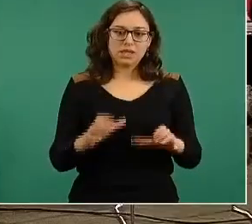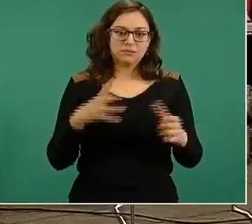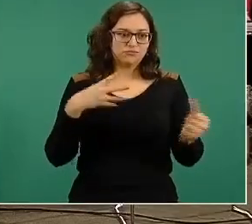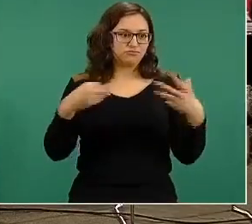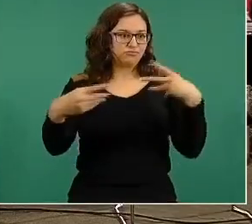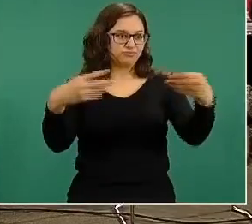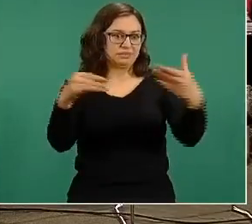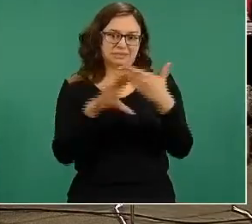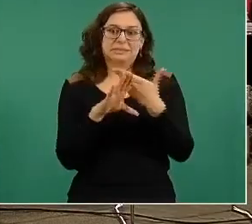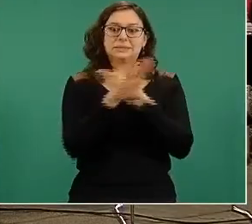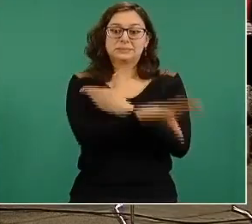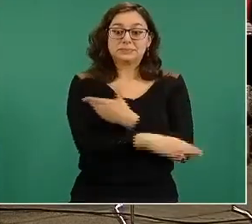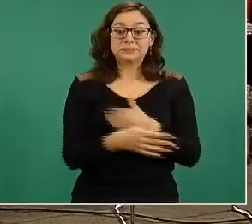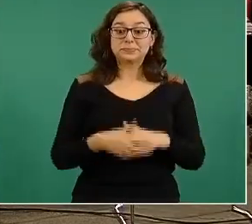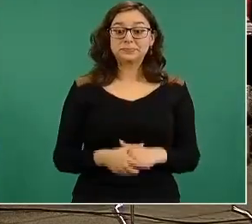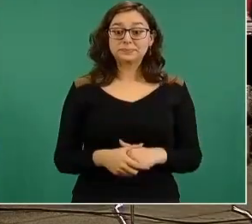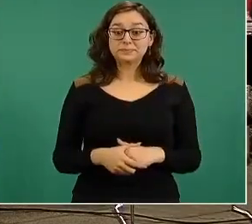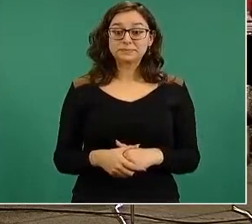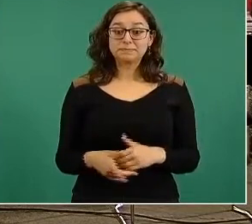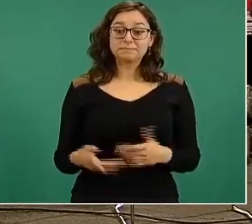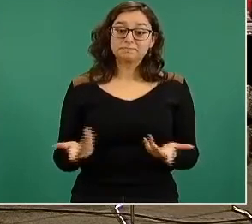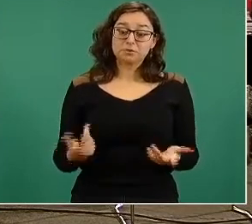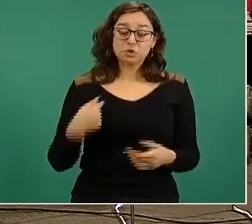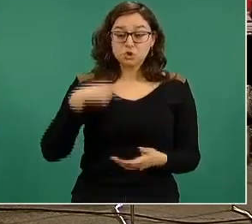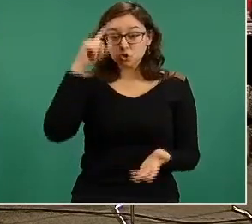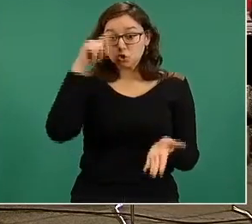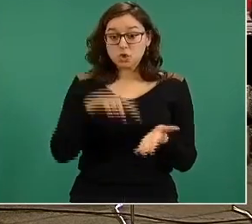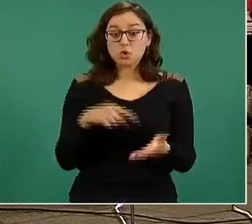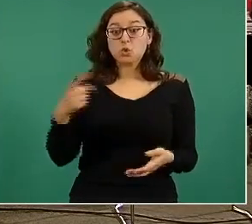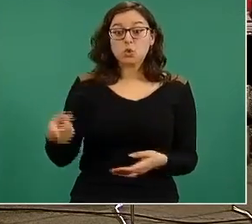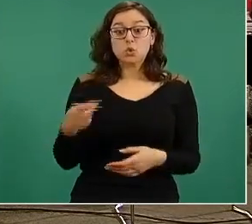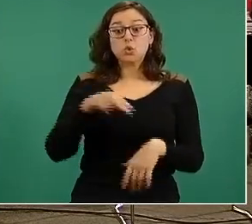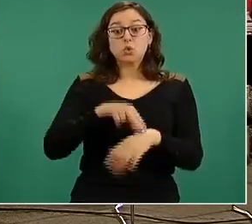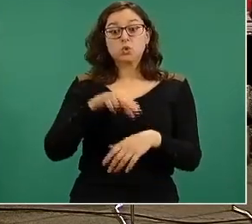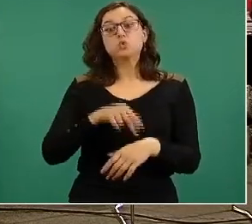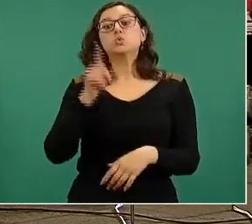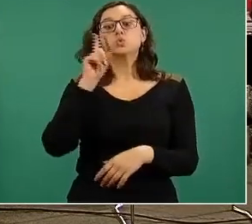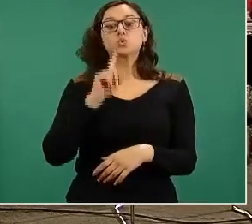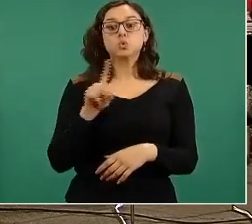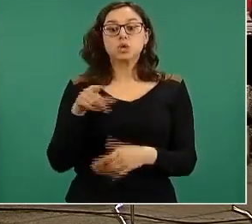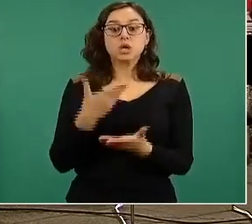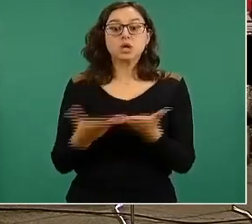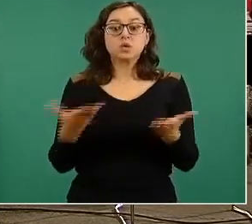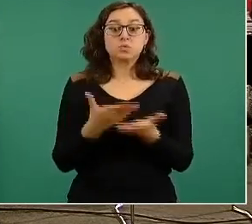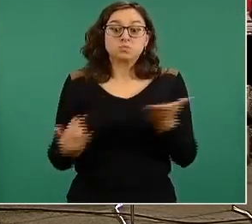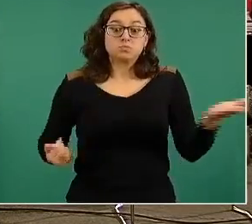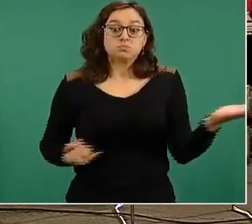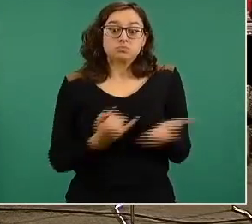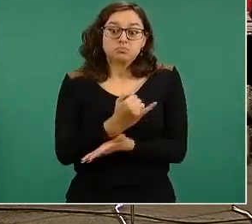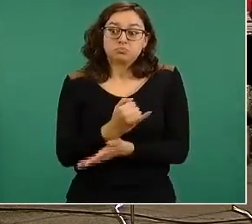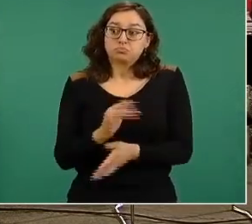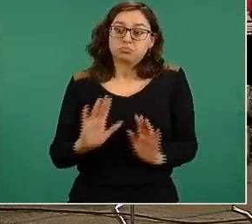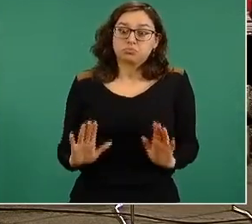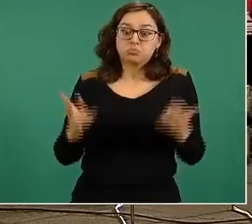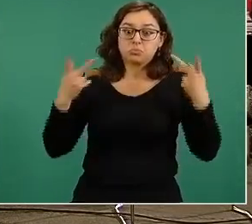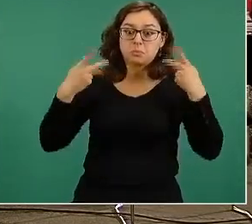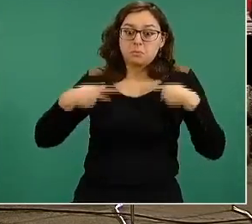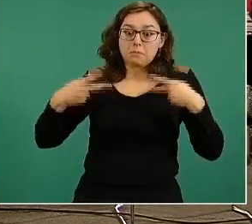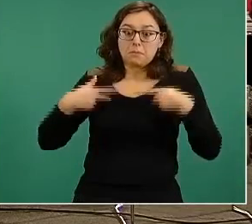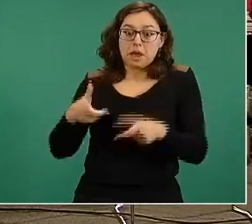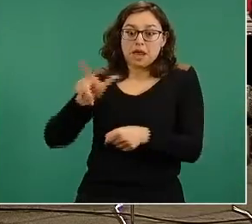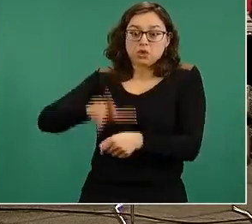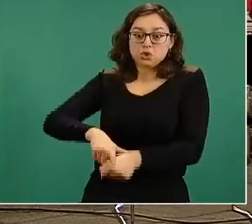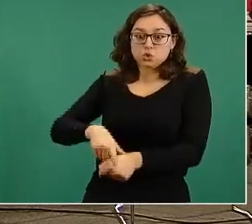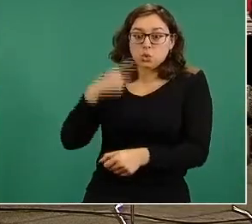me parece que la doctora Veras Godoy toma esta decisión personal, pero no tendrá